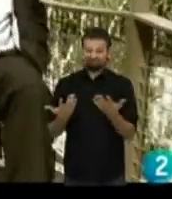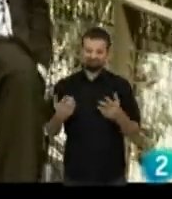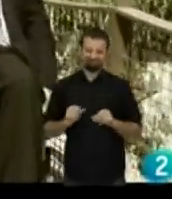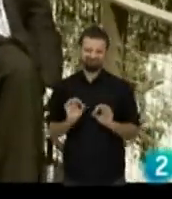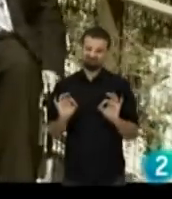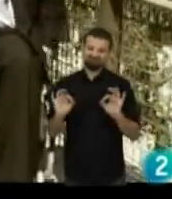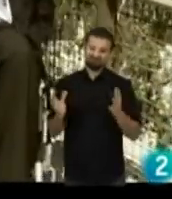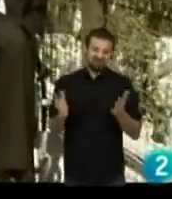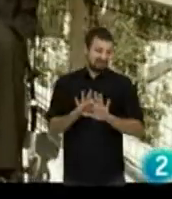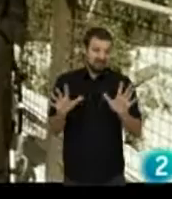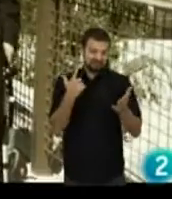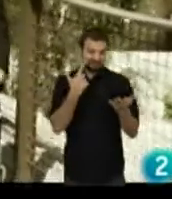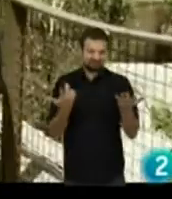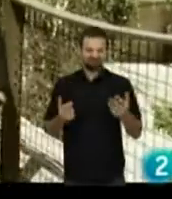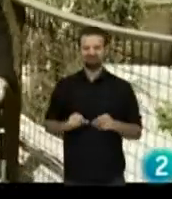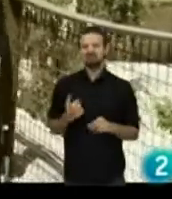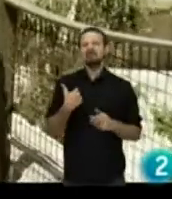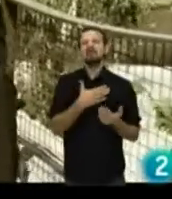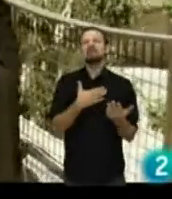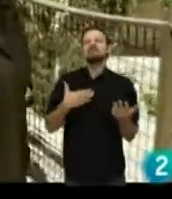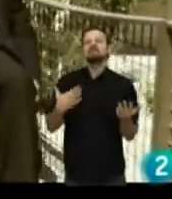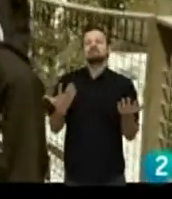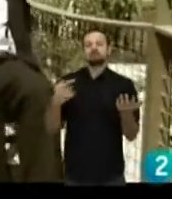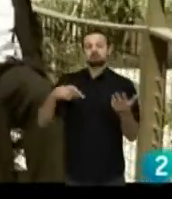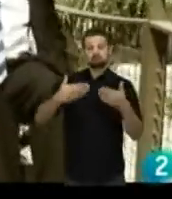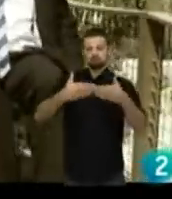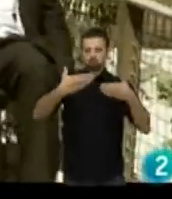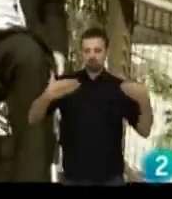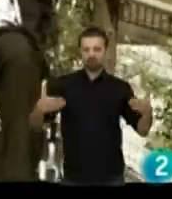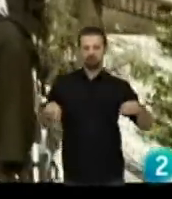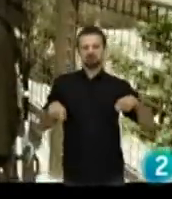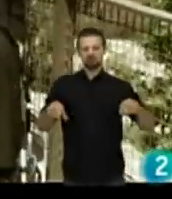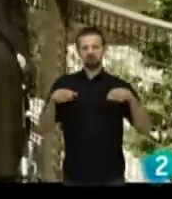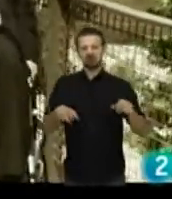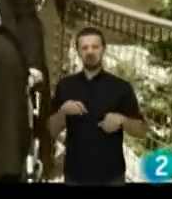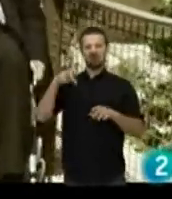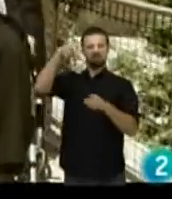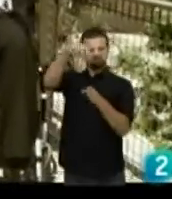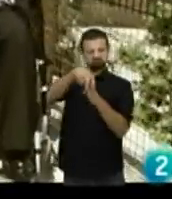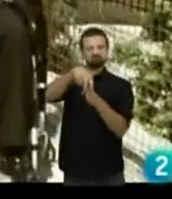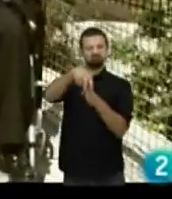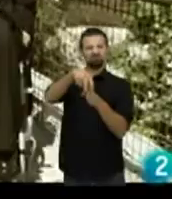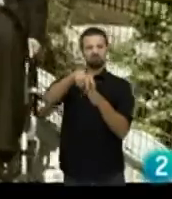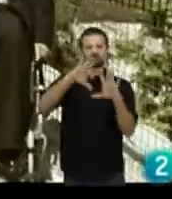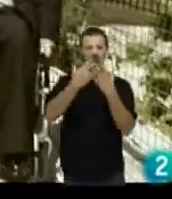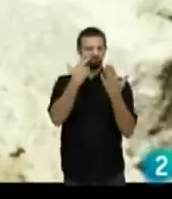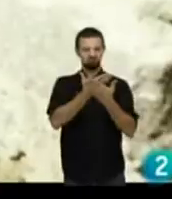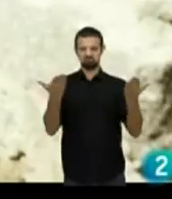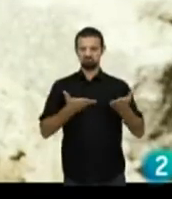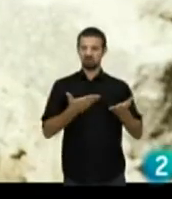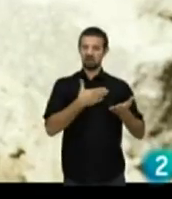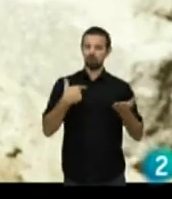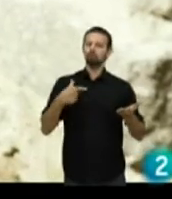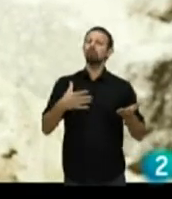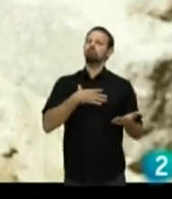suficientemente. Y es que lo que queríamos es ver una silla de ruedas en lo alto de la muralla y enseñarle al mundo que cuando se quiere se